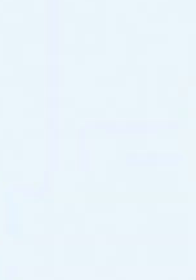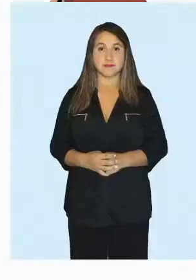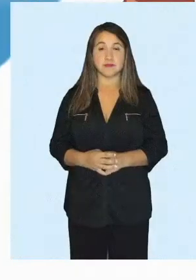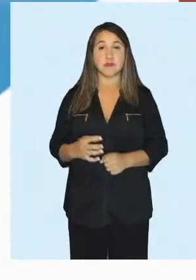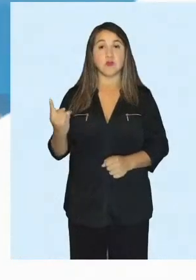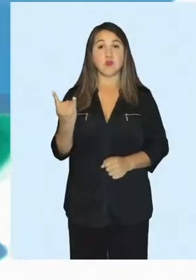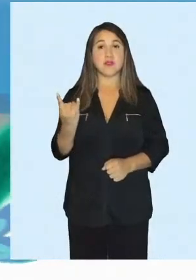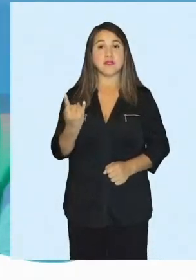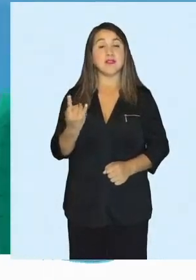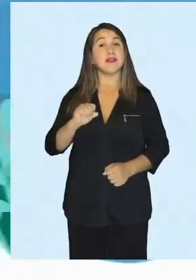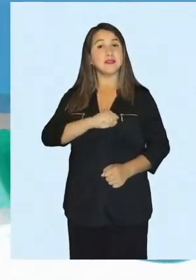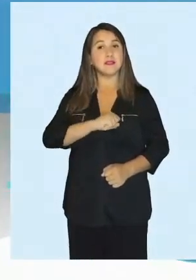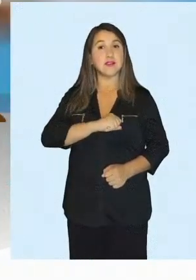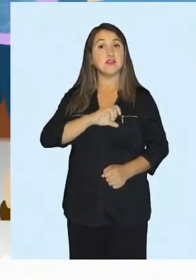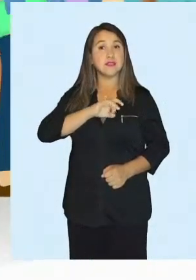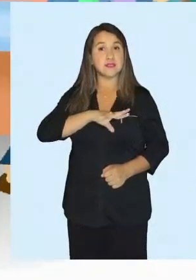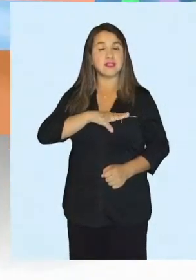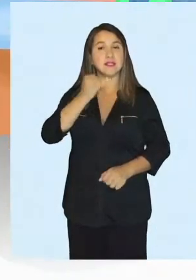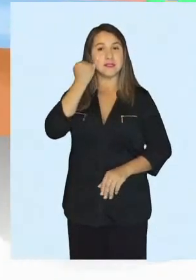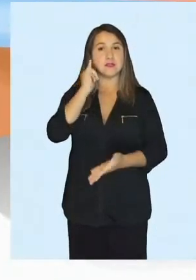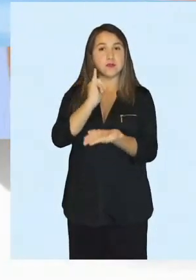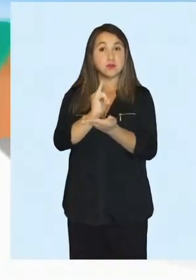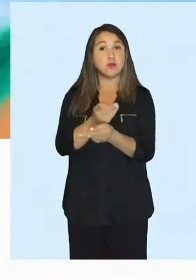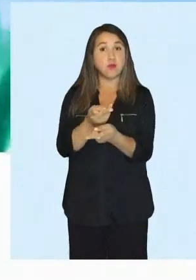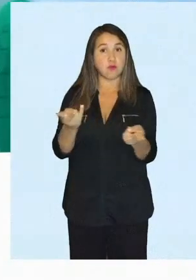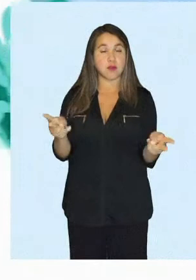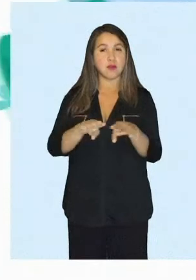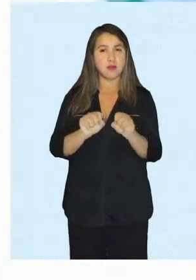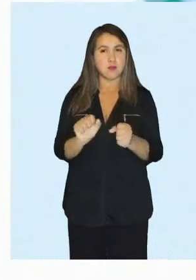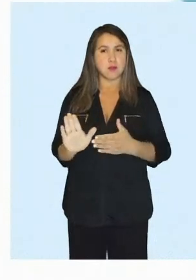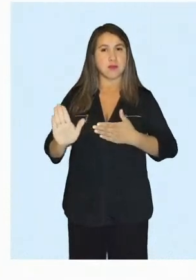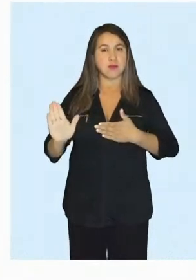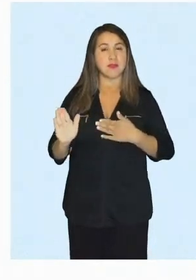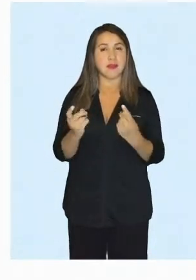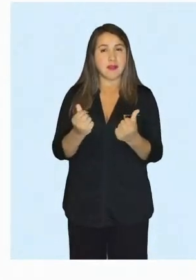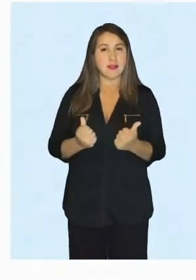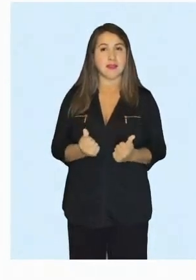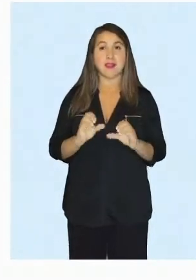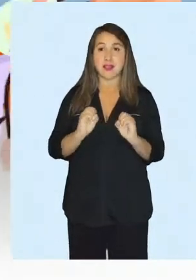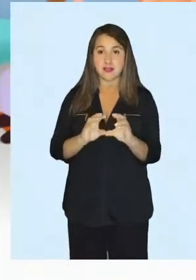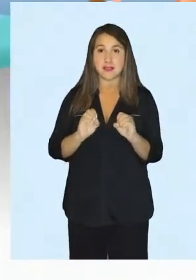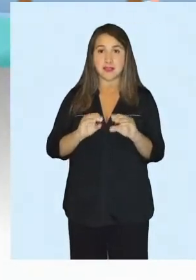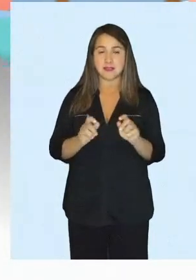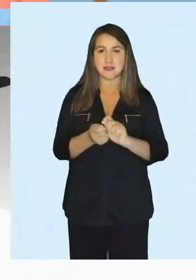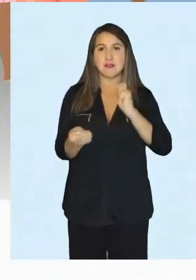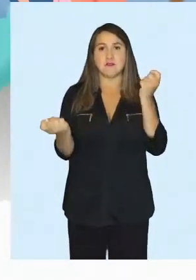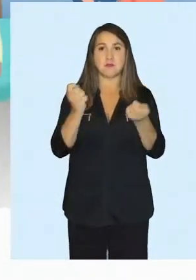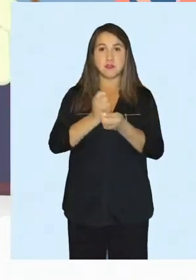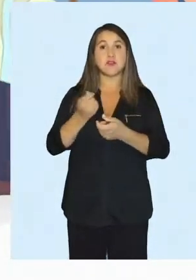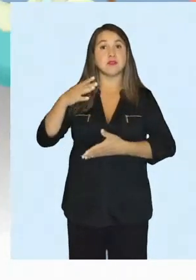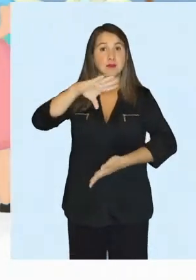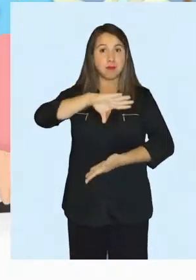La Universidad de Santiago de Chile, como institución pública comprometida con la calidad de la enseñanza y la